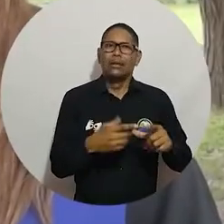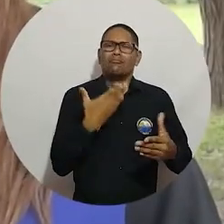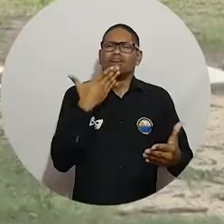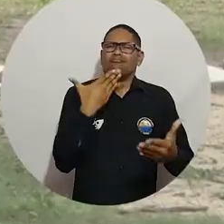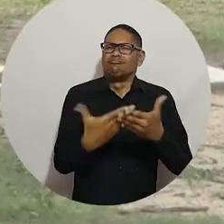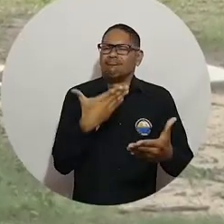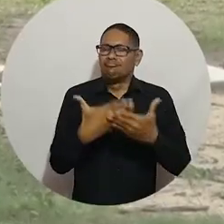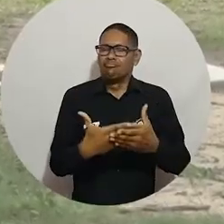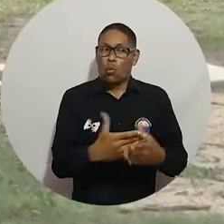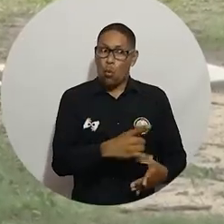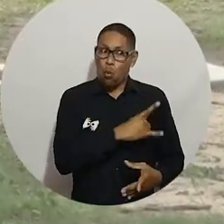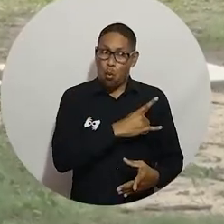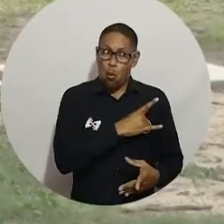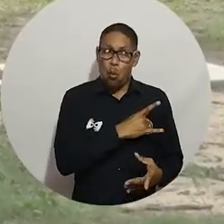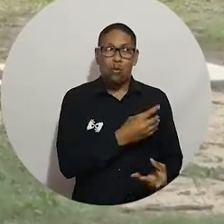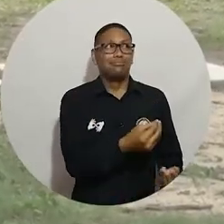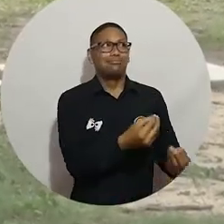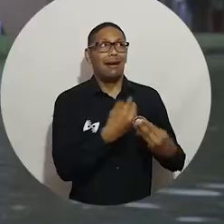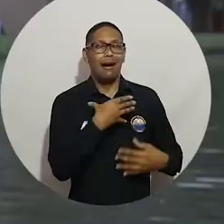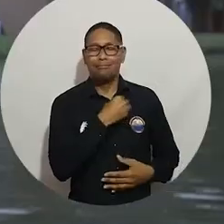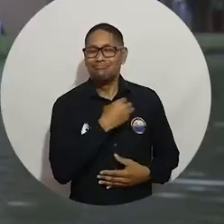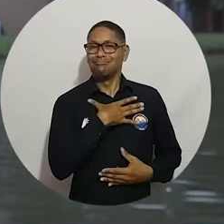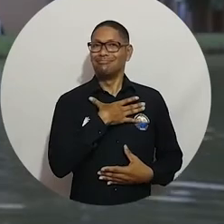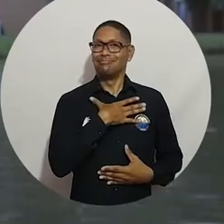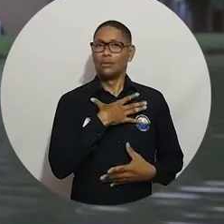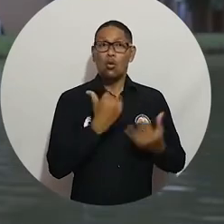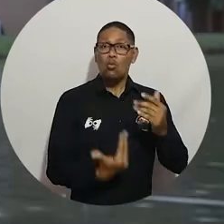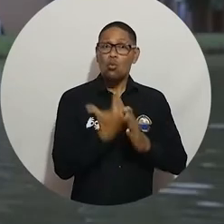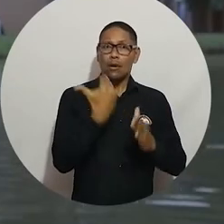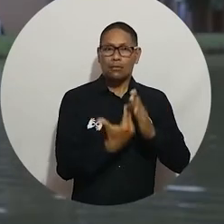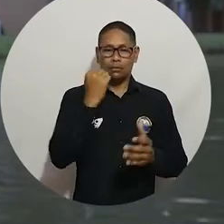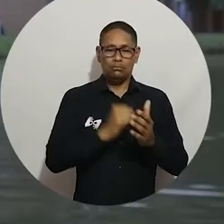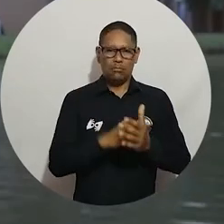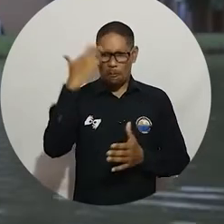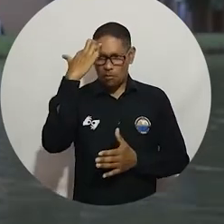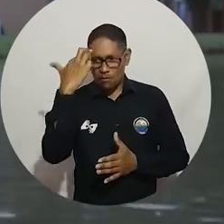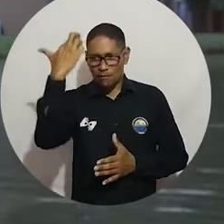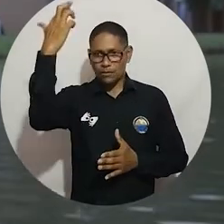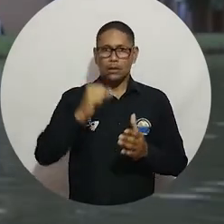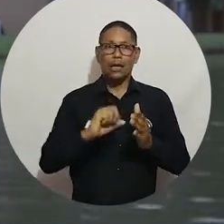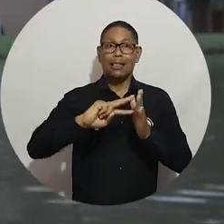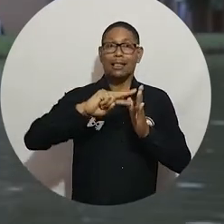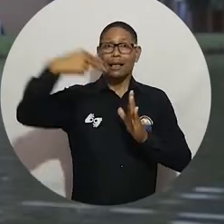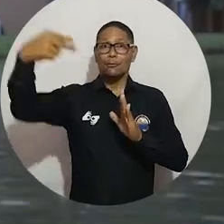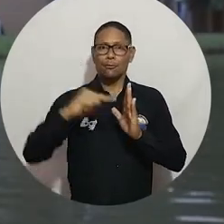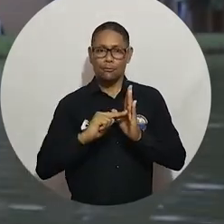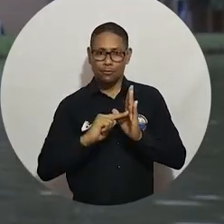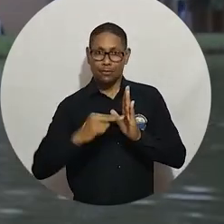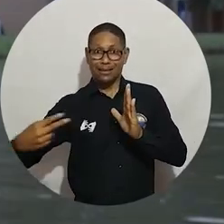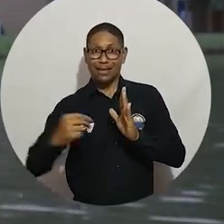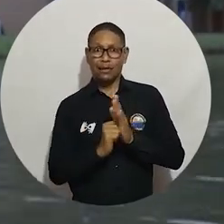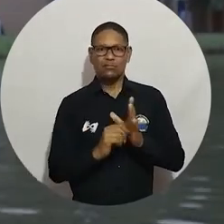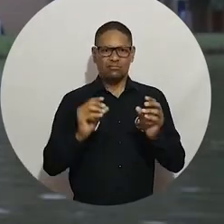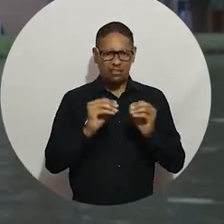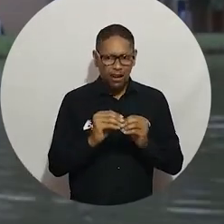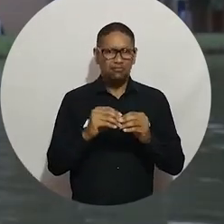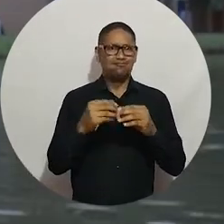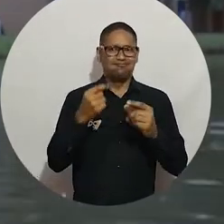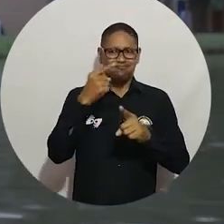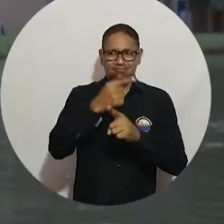ser licenciada en lengua castellana. Lo recibo con mucha responsabilidad, gratitud también